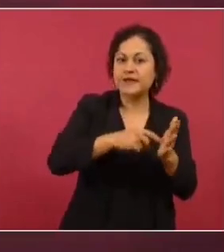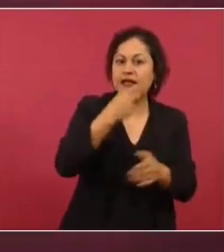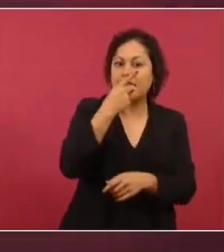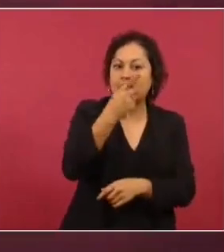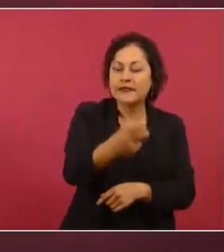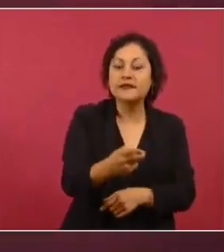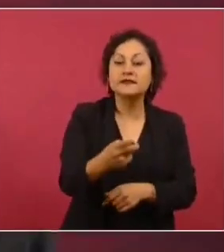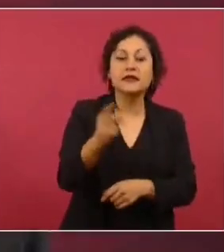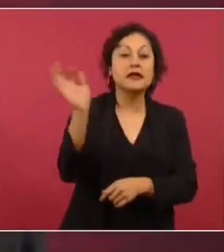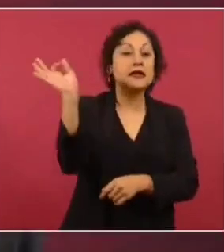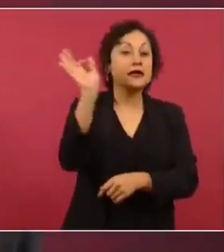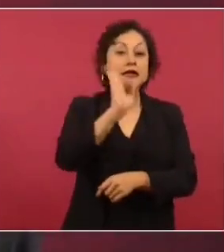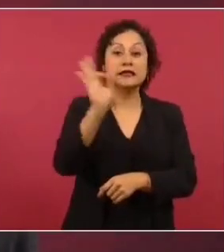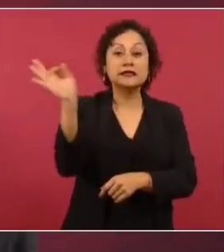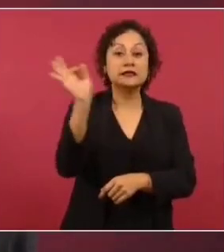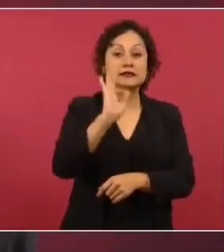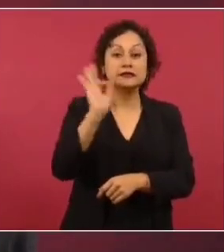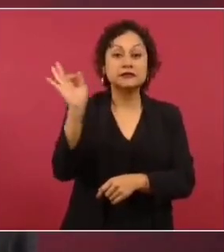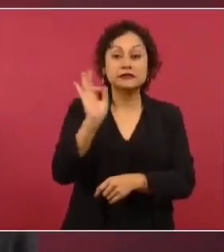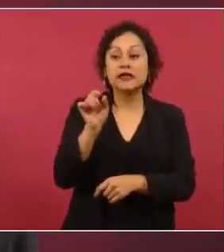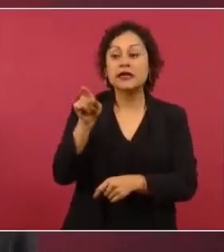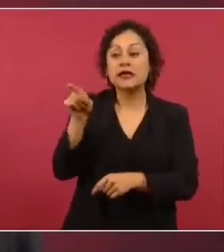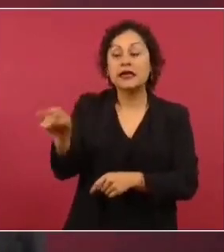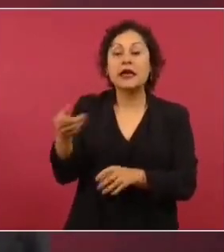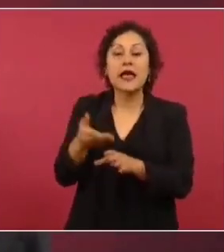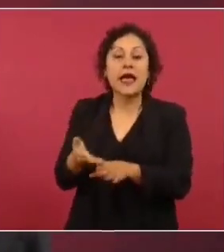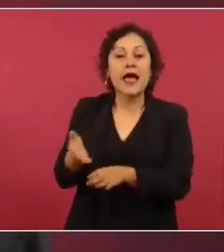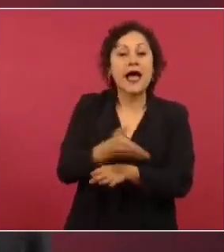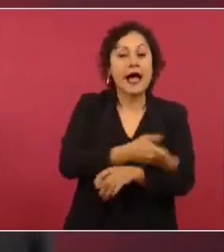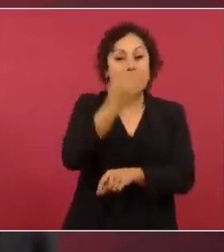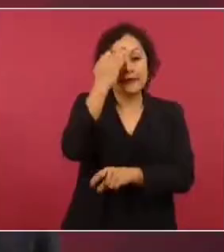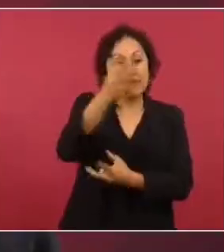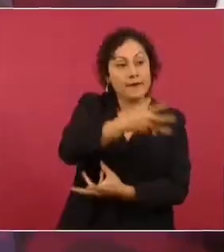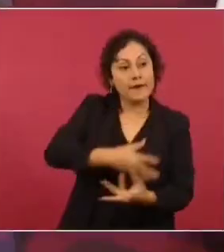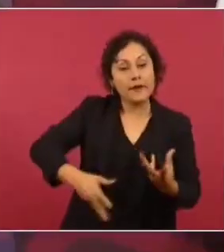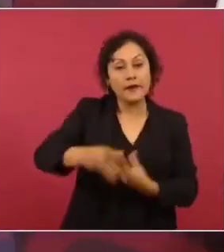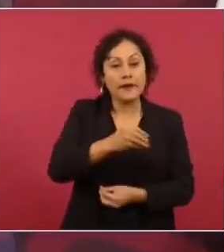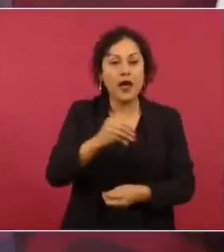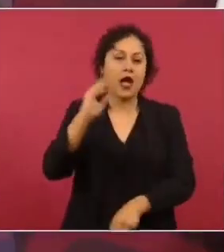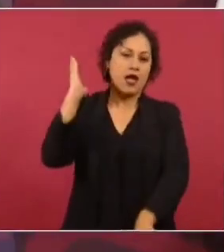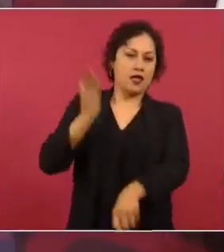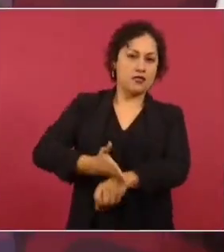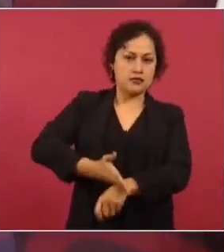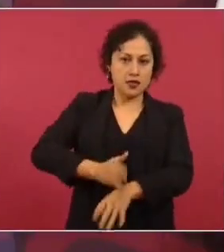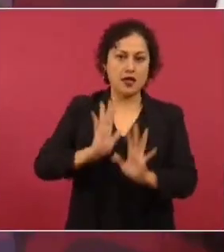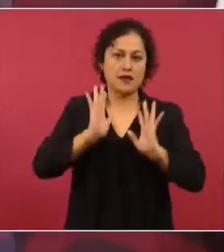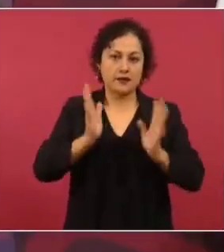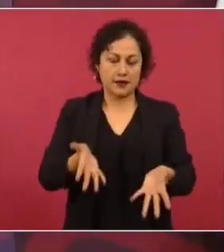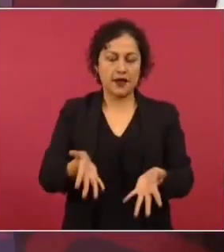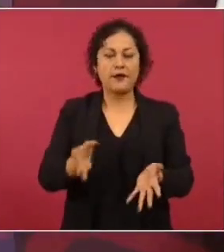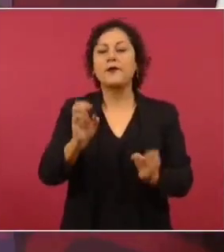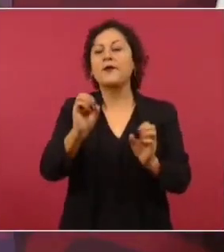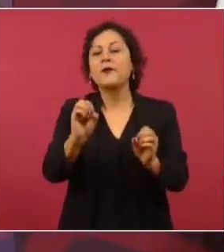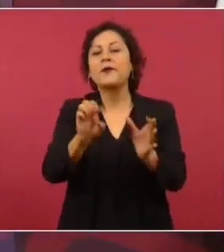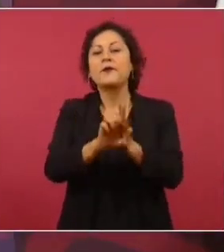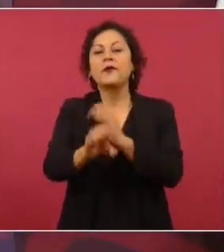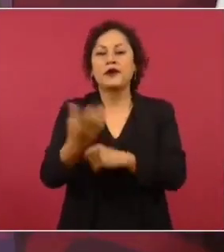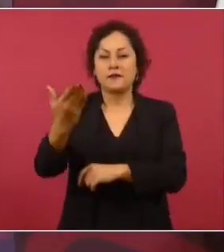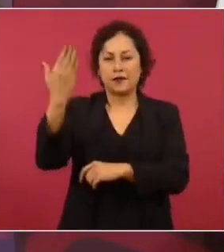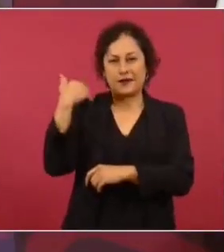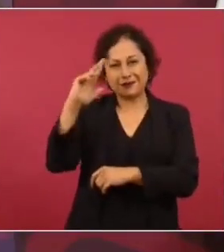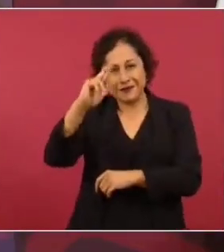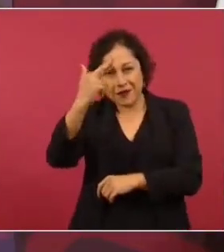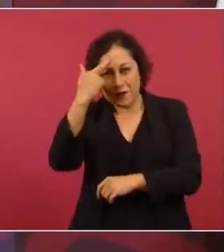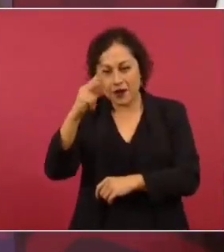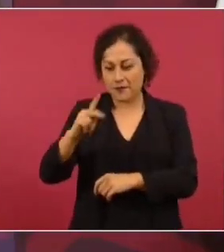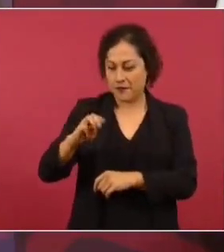quienes obtengan alguna prebenda o quienes, como se hacía antes, como en el caso del Pemex Gay, por ejemplo,